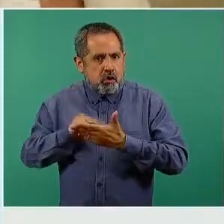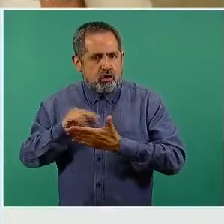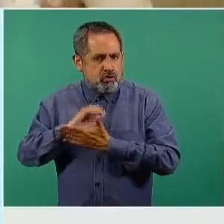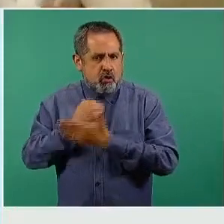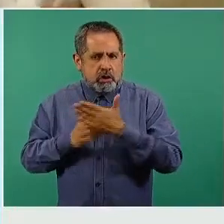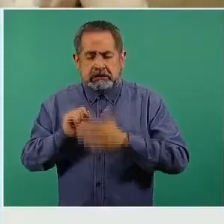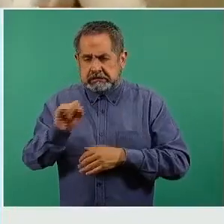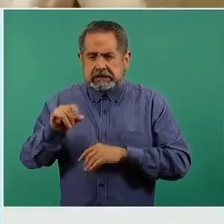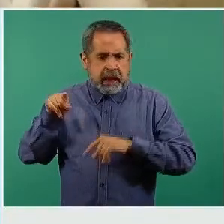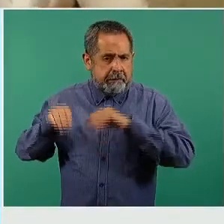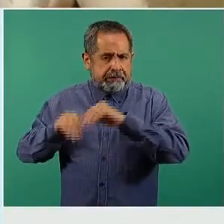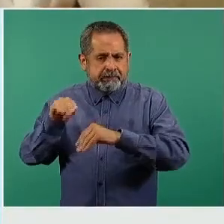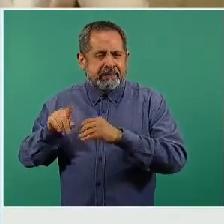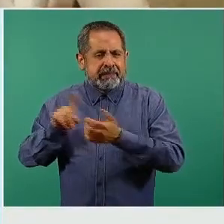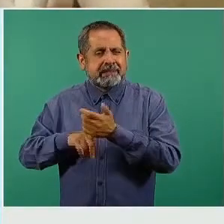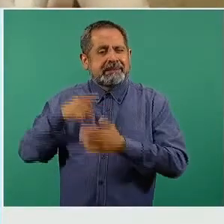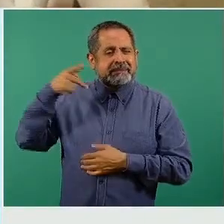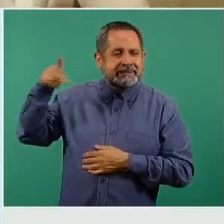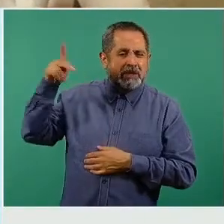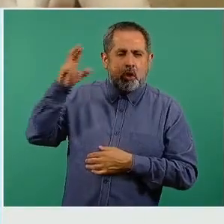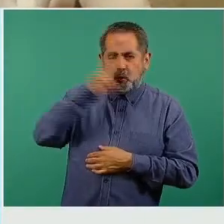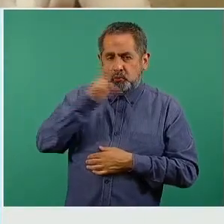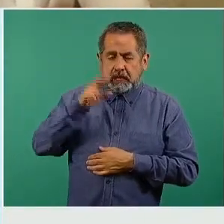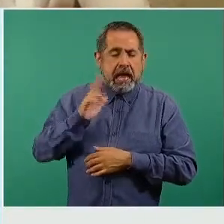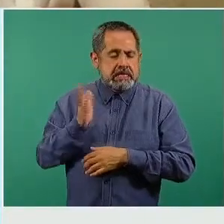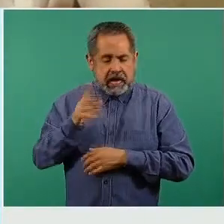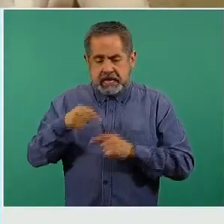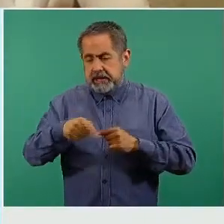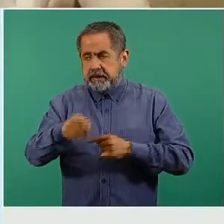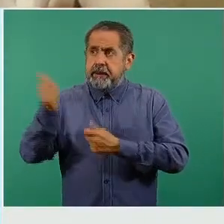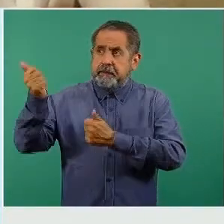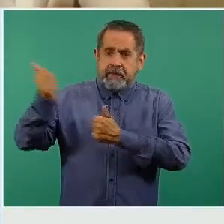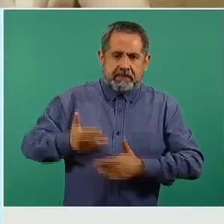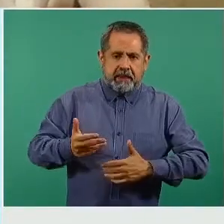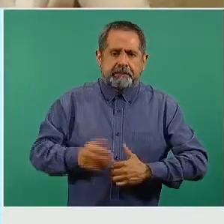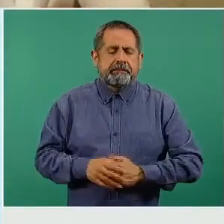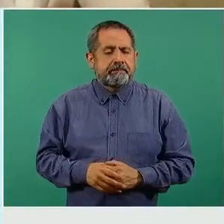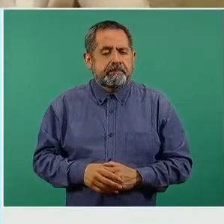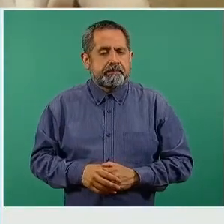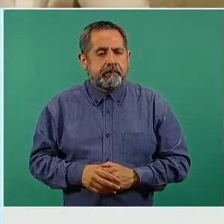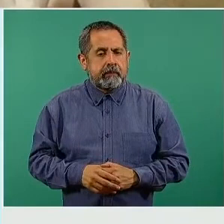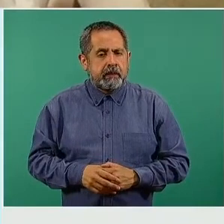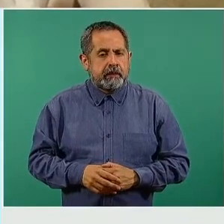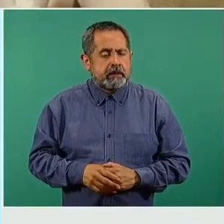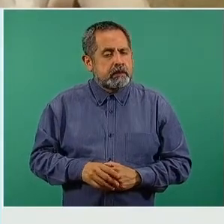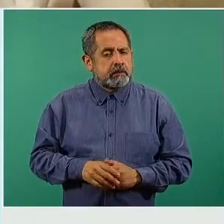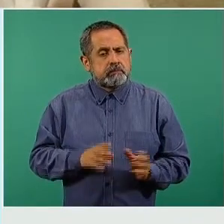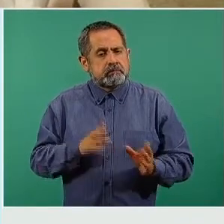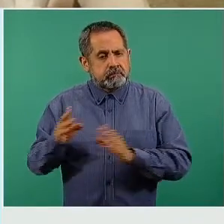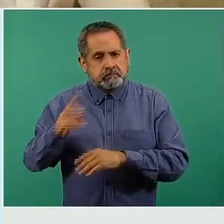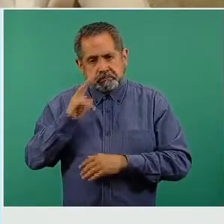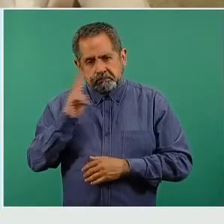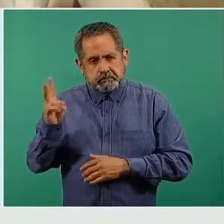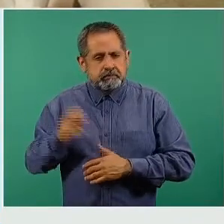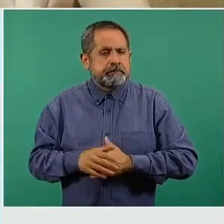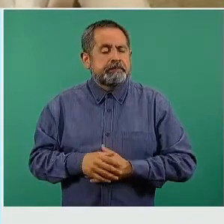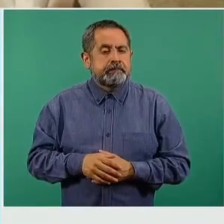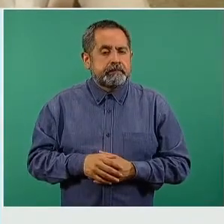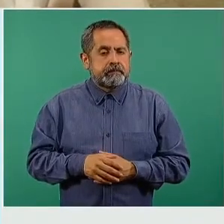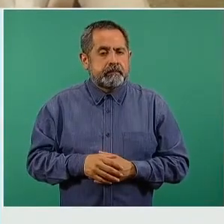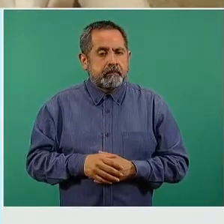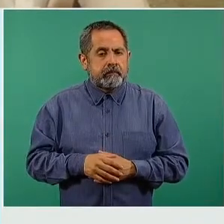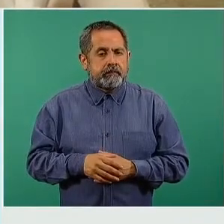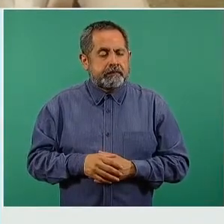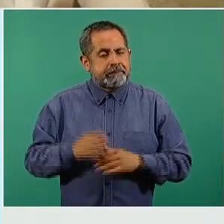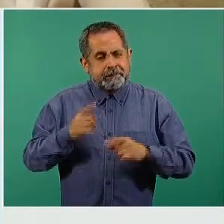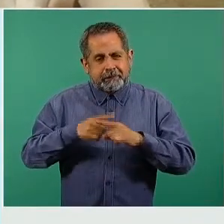contrato de la vacuna Sputnik V. En la siguiente imagen lo que vemos es lo que reportamos exactamente